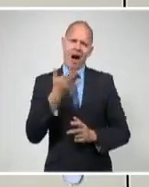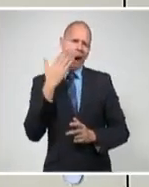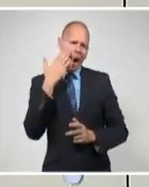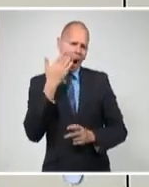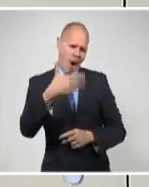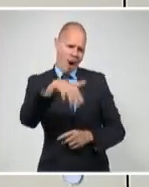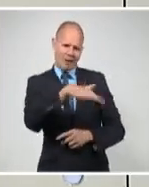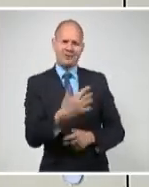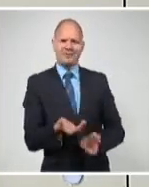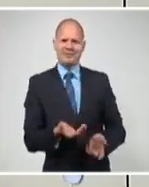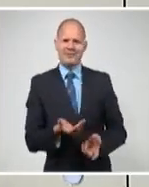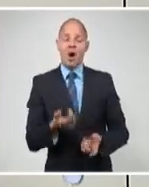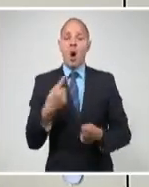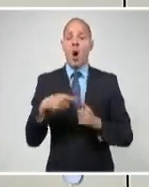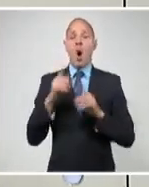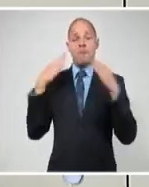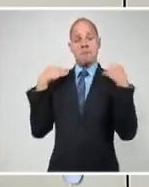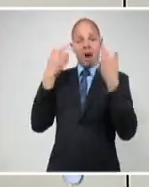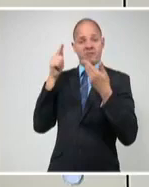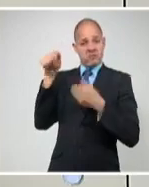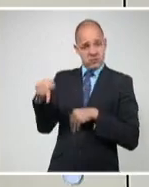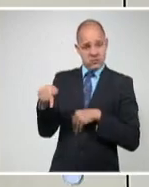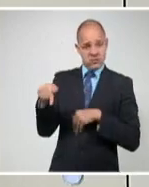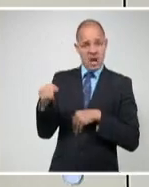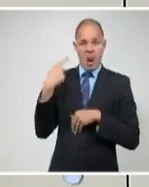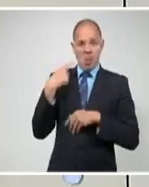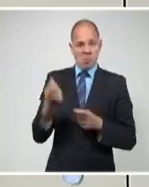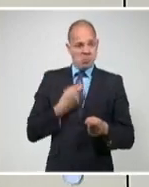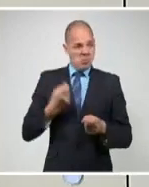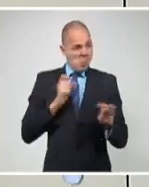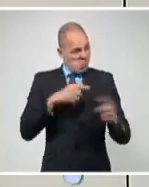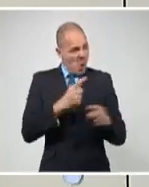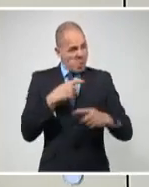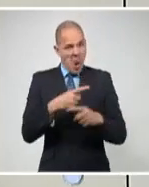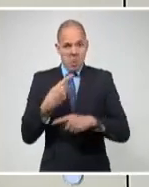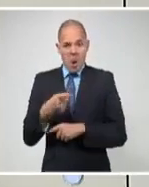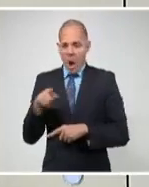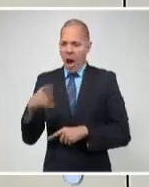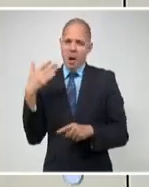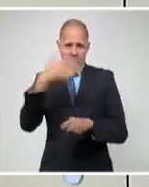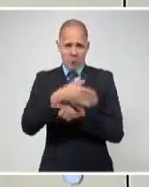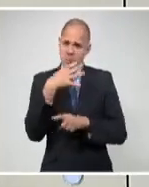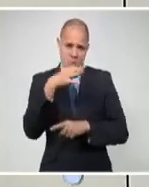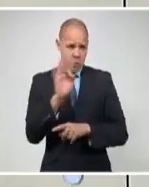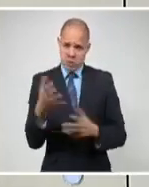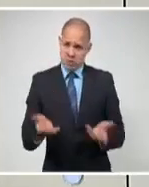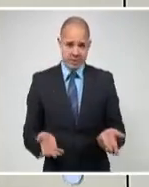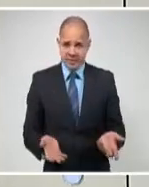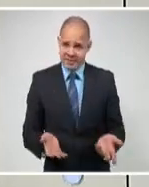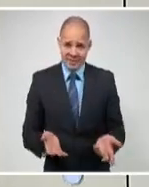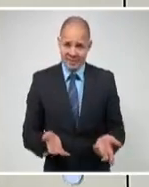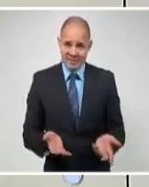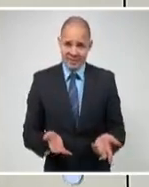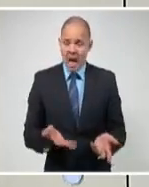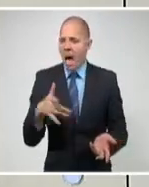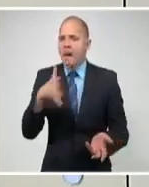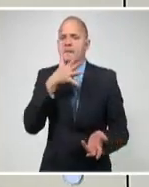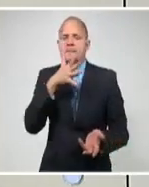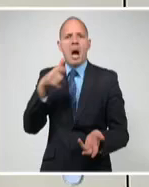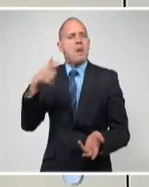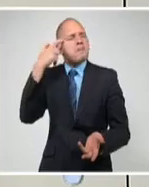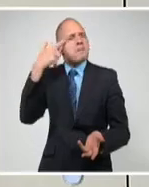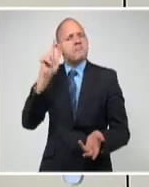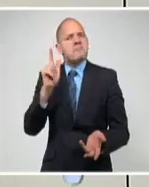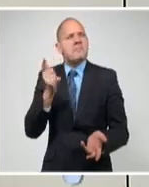Marcos Rubio y otros que desde la Cámara Baja y la Alta quieren secuestrar el tema Cuba como si fuera un asunto de política local